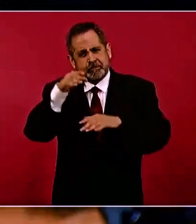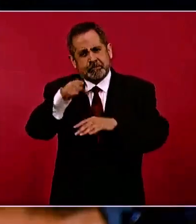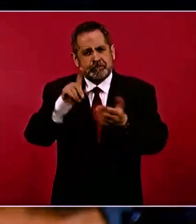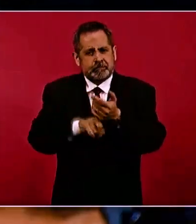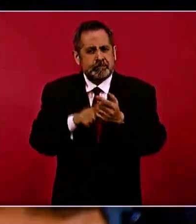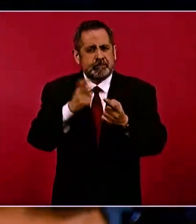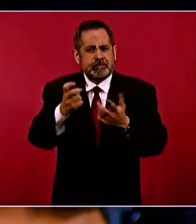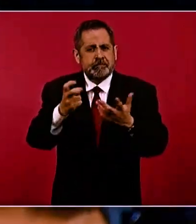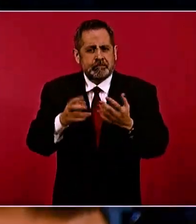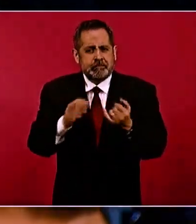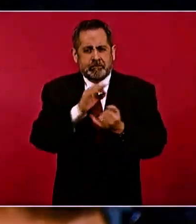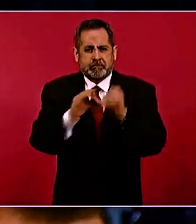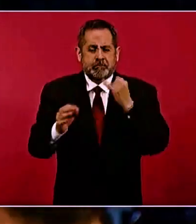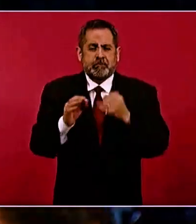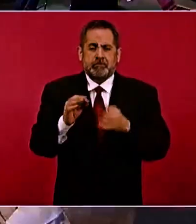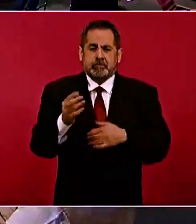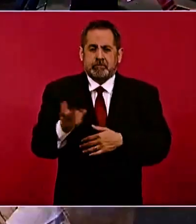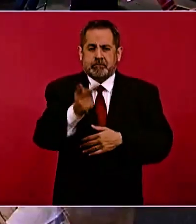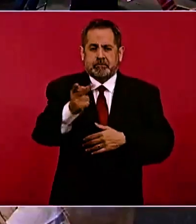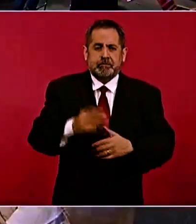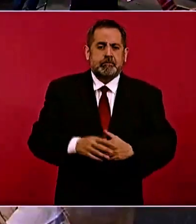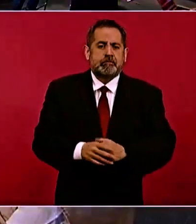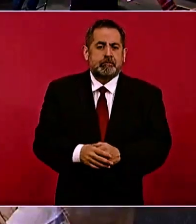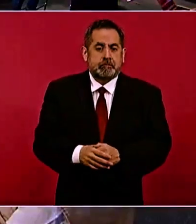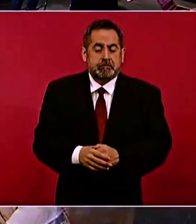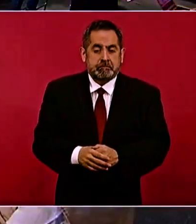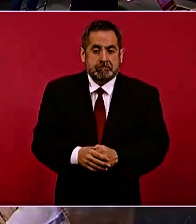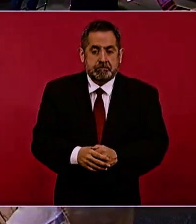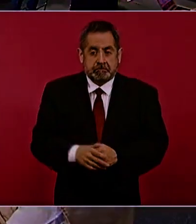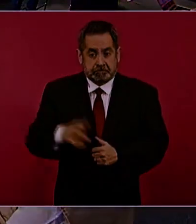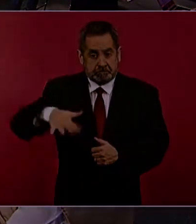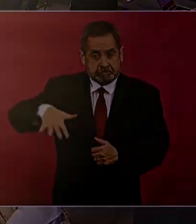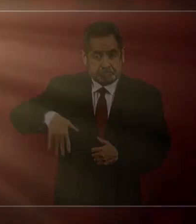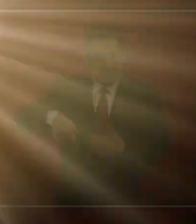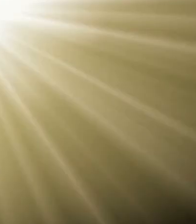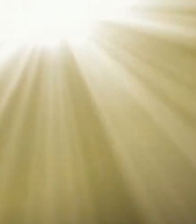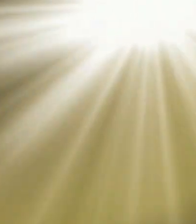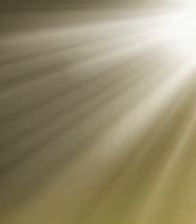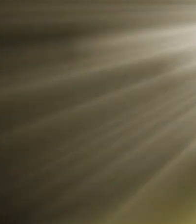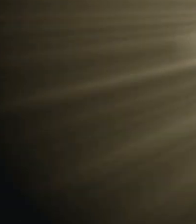este último punto. Pues estoy de acuerdo con todo lo que planteas.